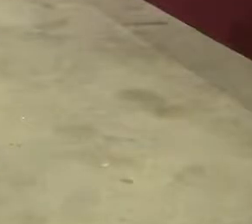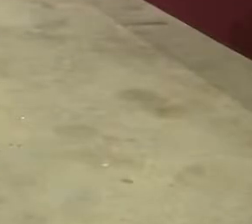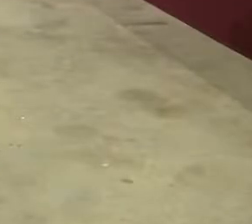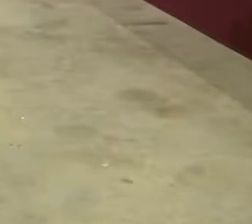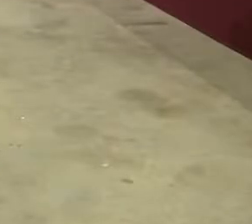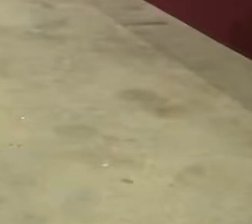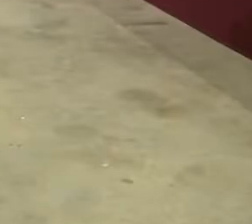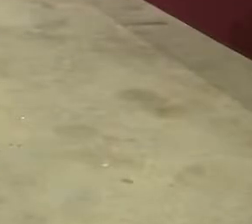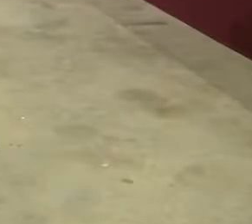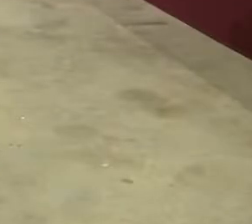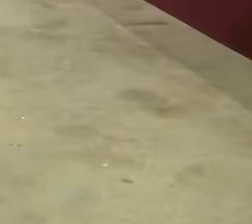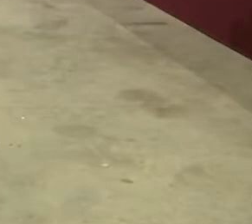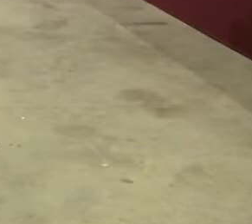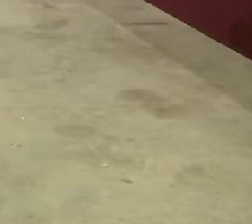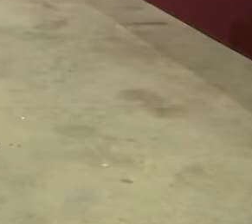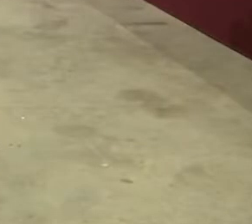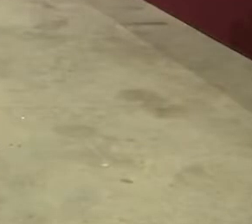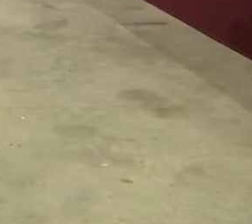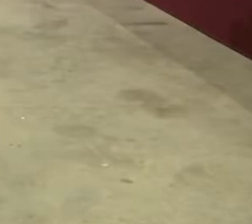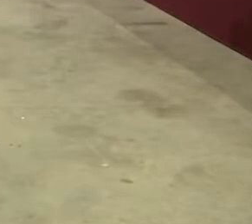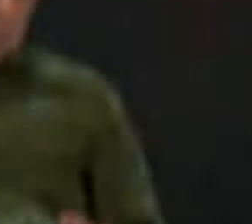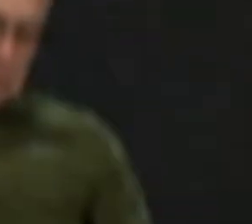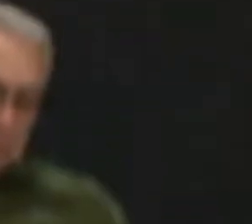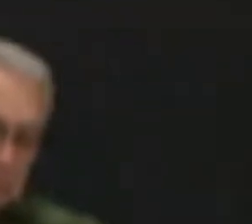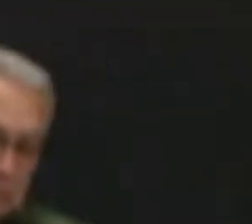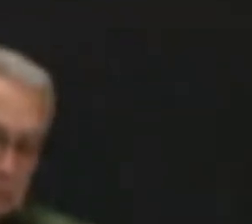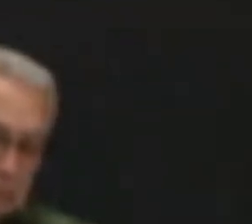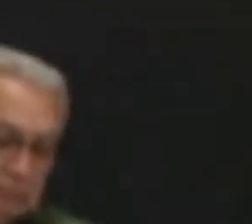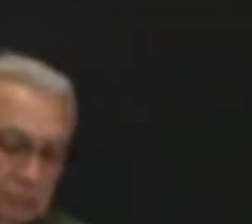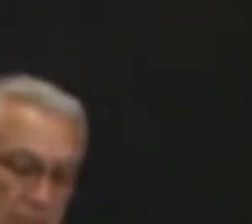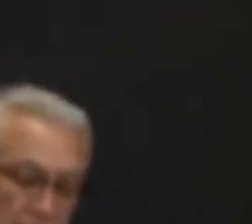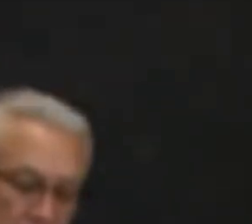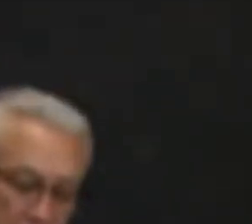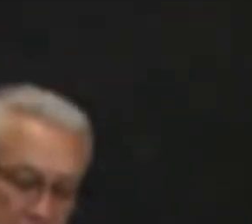El secretario de Salud, Jorge Alcocer Varela.